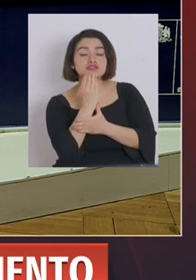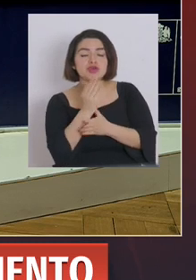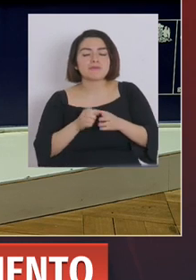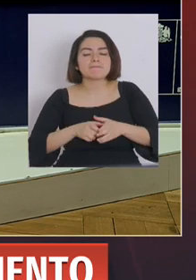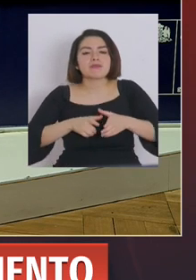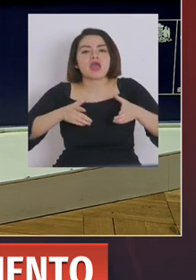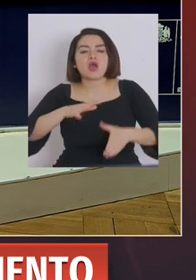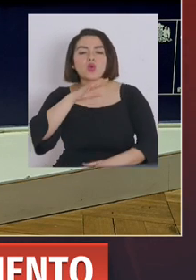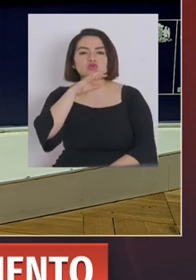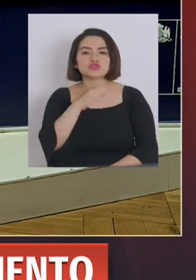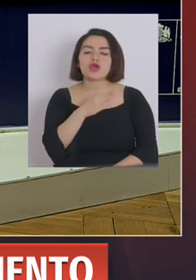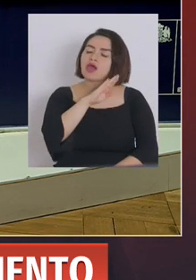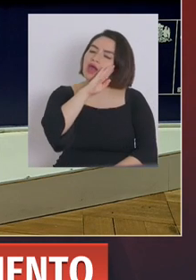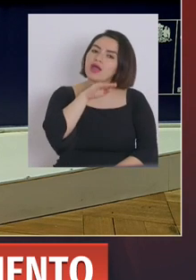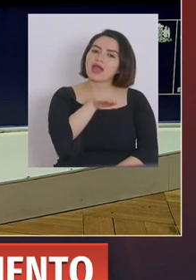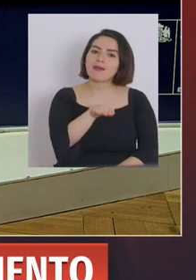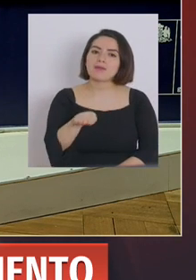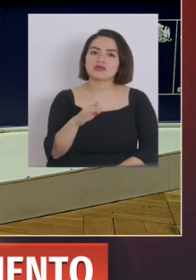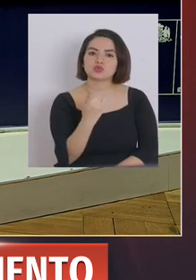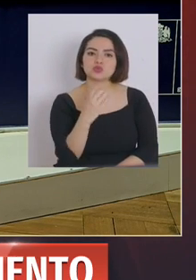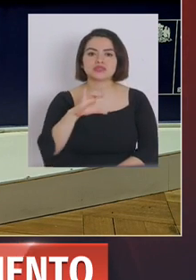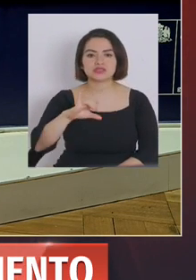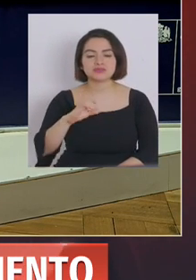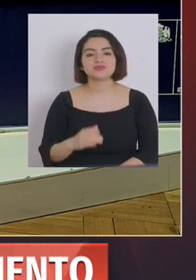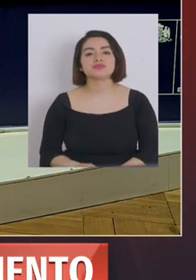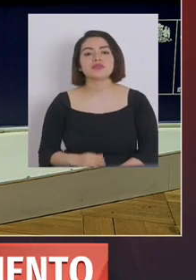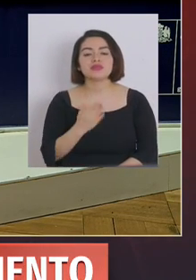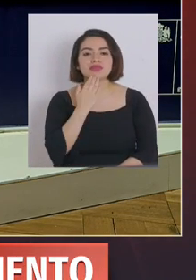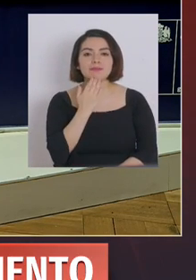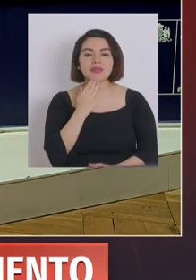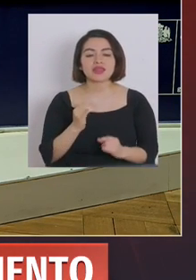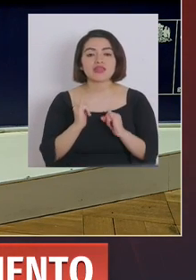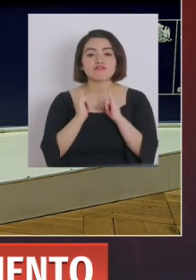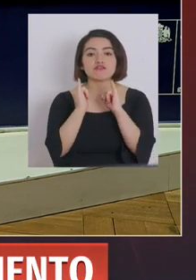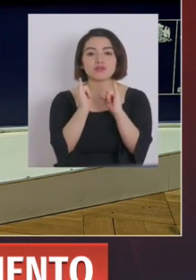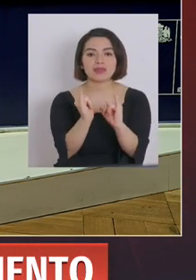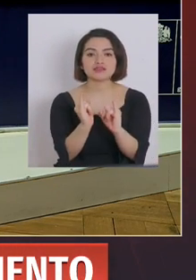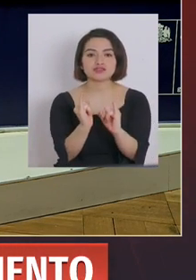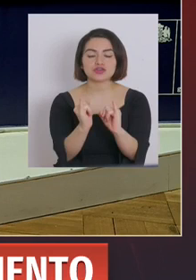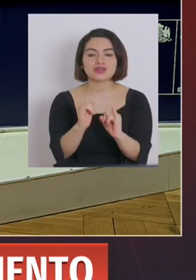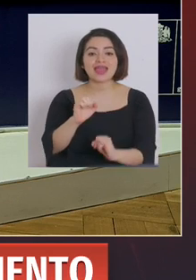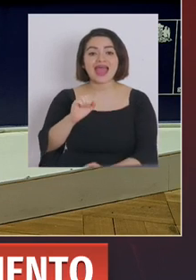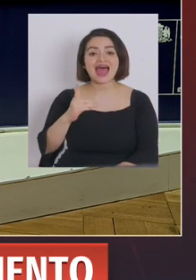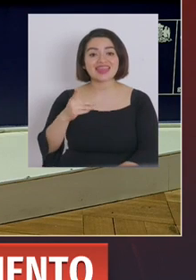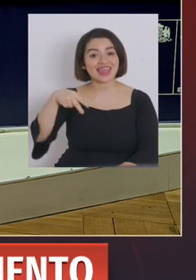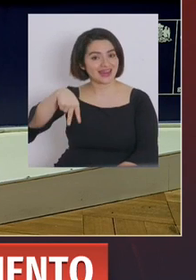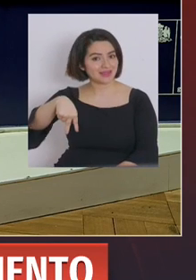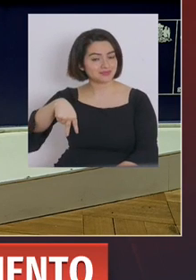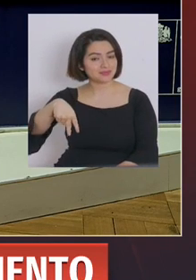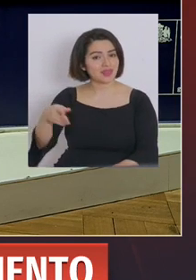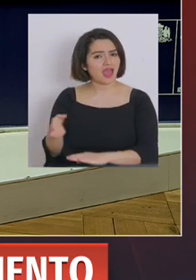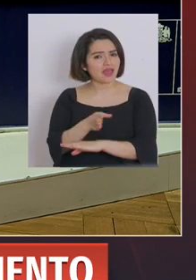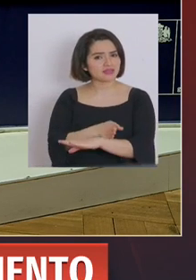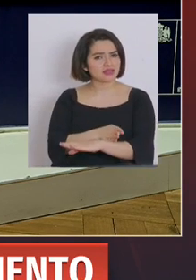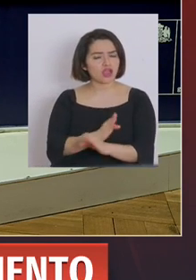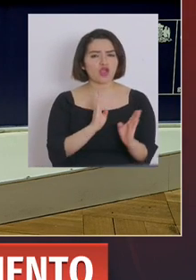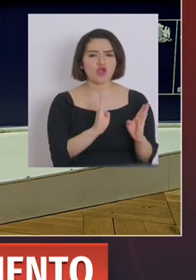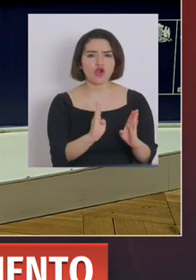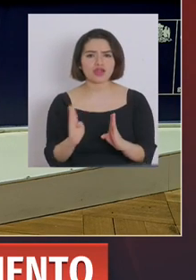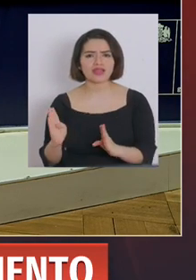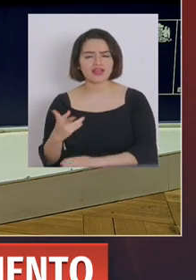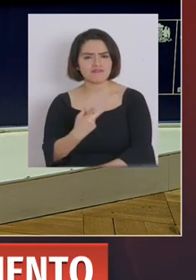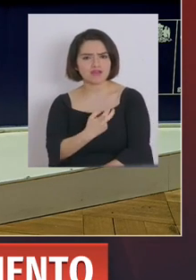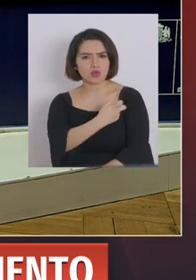de camas? Y, por otro lado, una información que dio a conocer ADN respecto al orden de